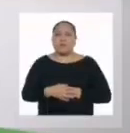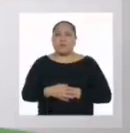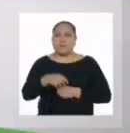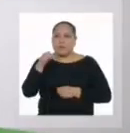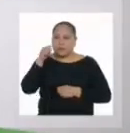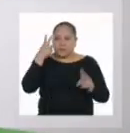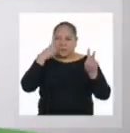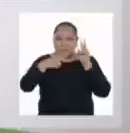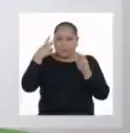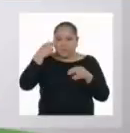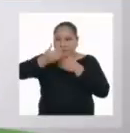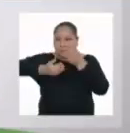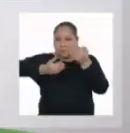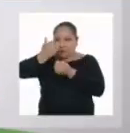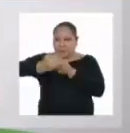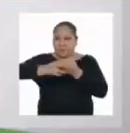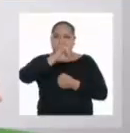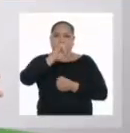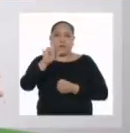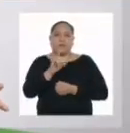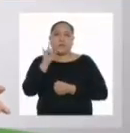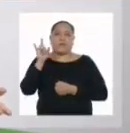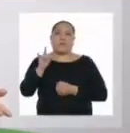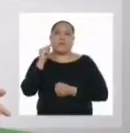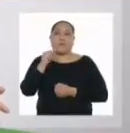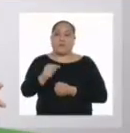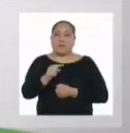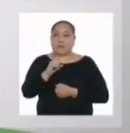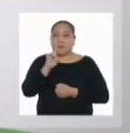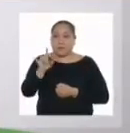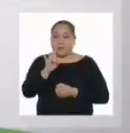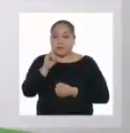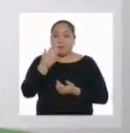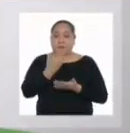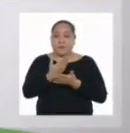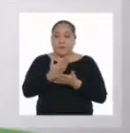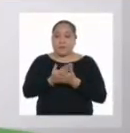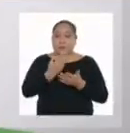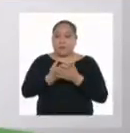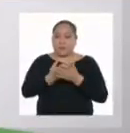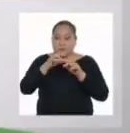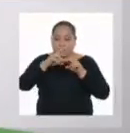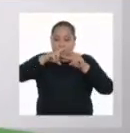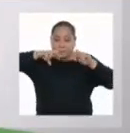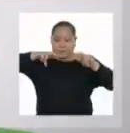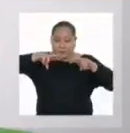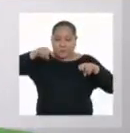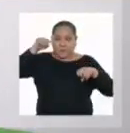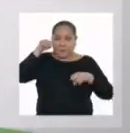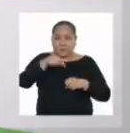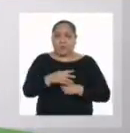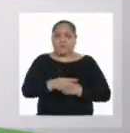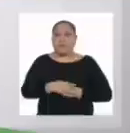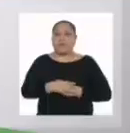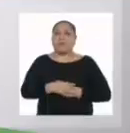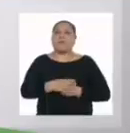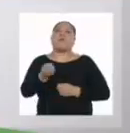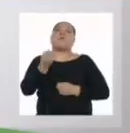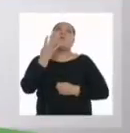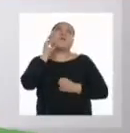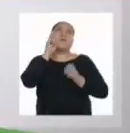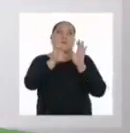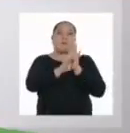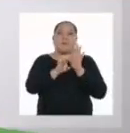Para definir el procedimiento que utilizaremos en la manipulación de la variable independiente, es decir, la